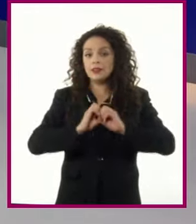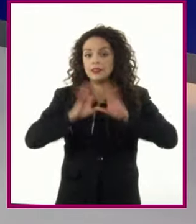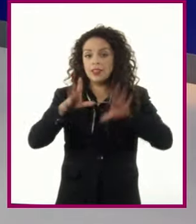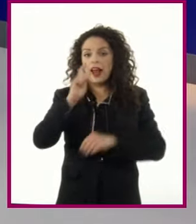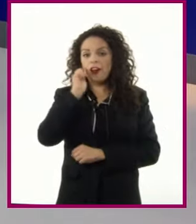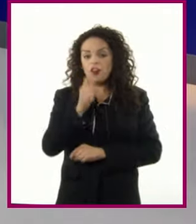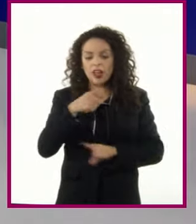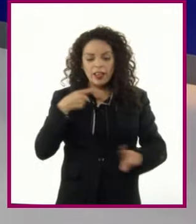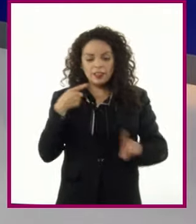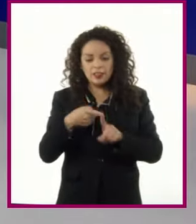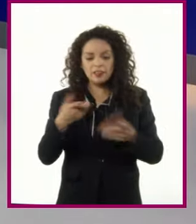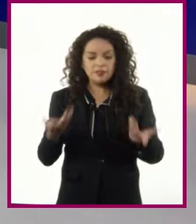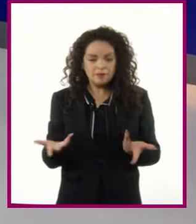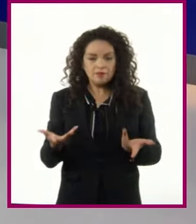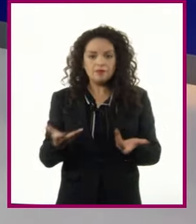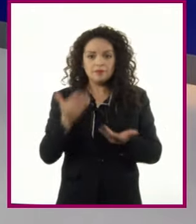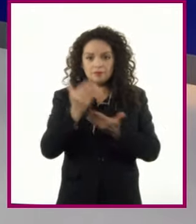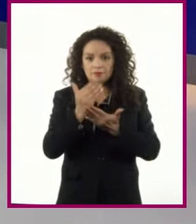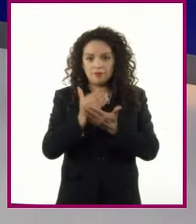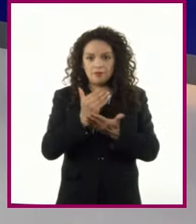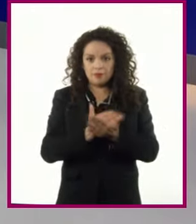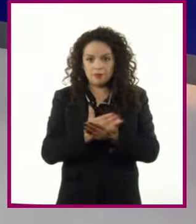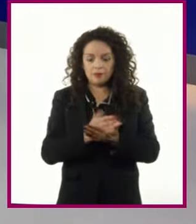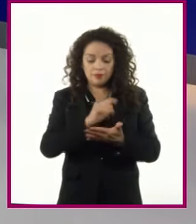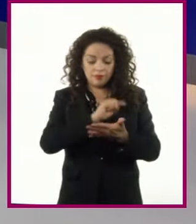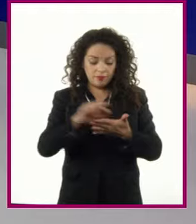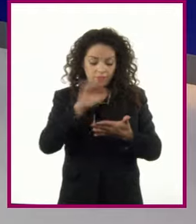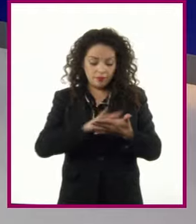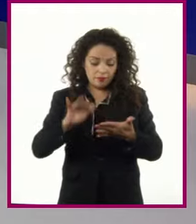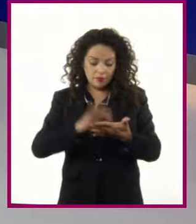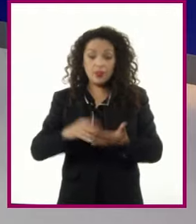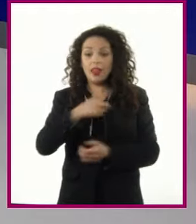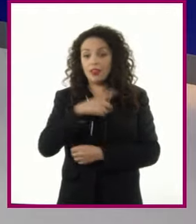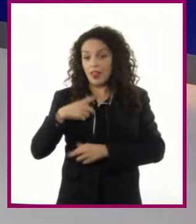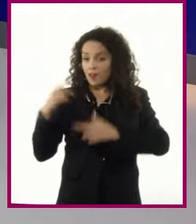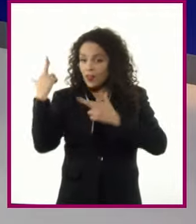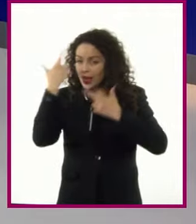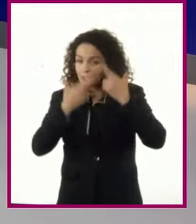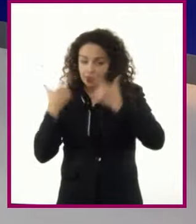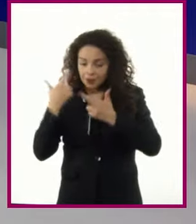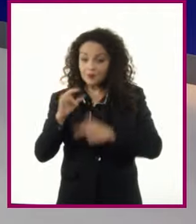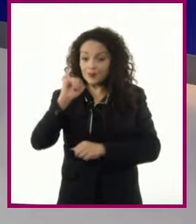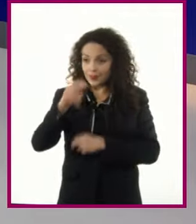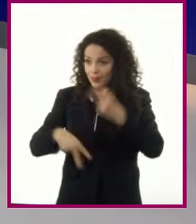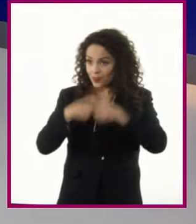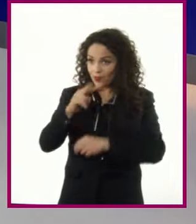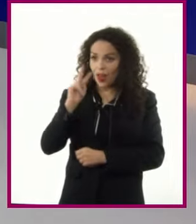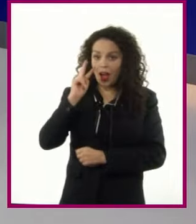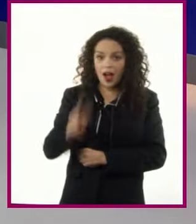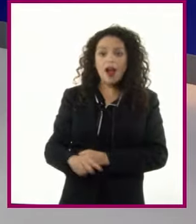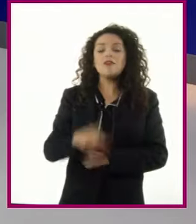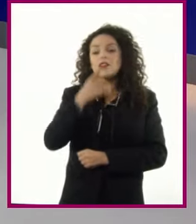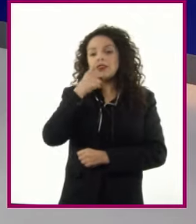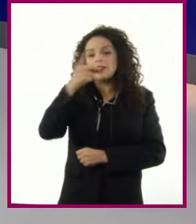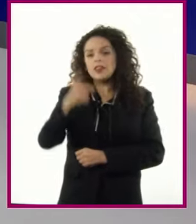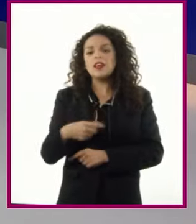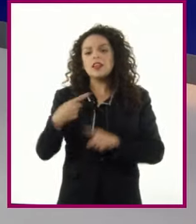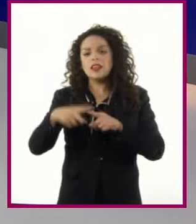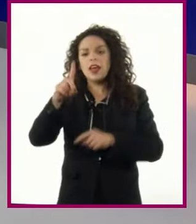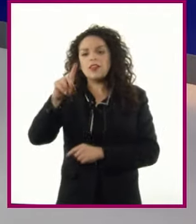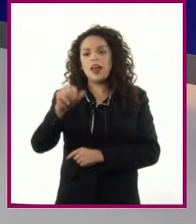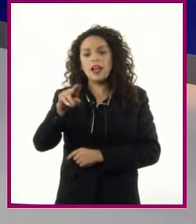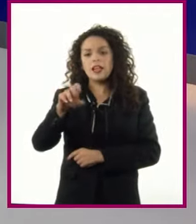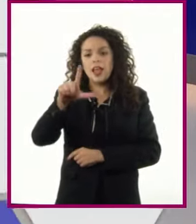texto y que debe revisarse en él Así es, acompáñenos a ver qué nos dice la alumna Daniela sobre el